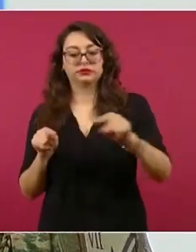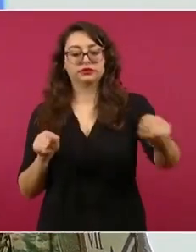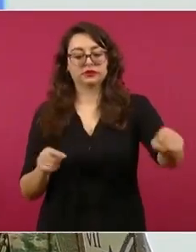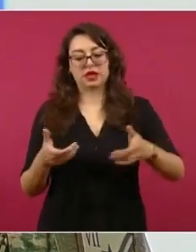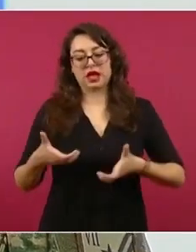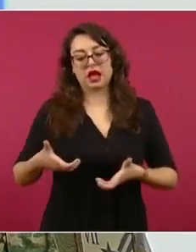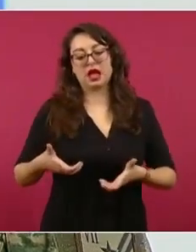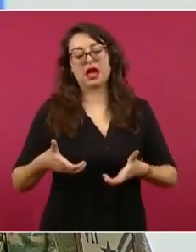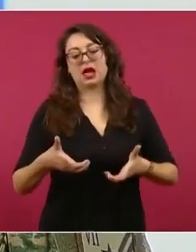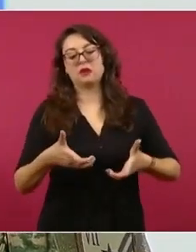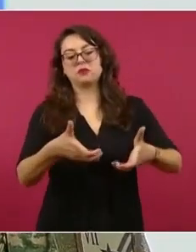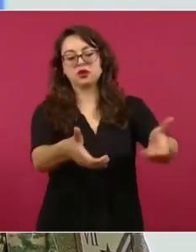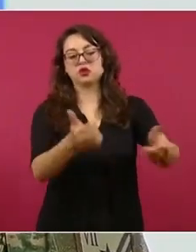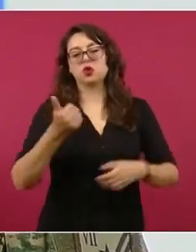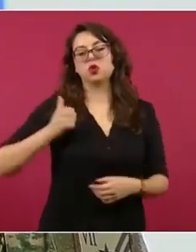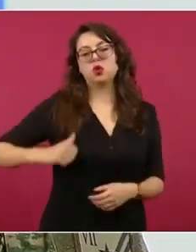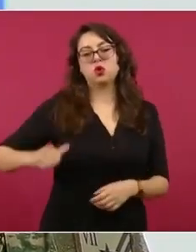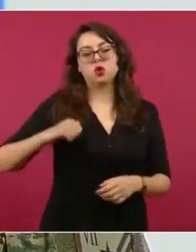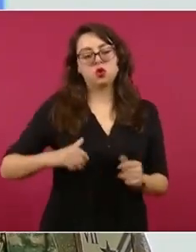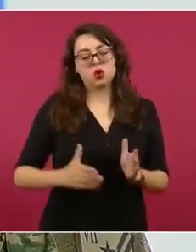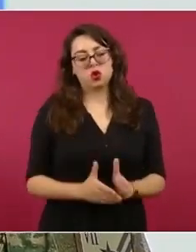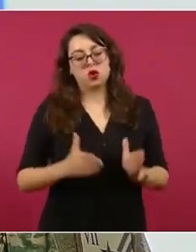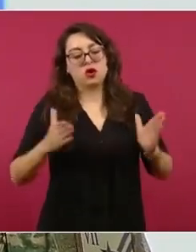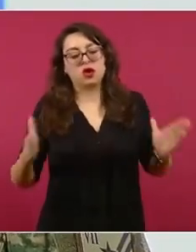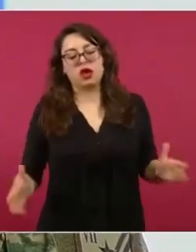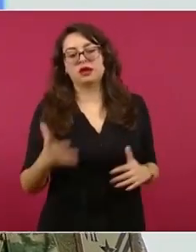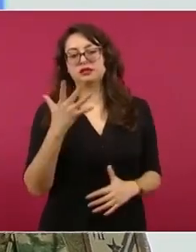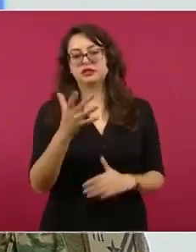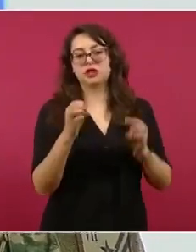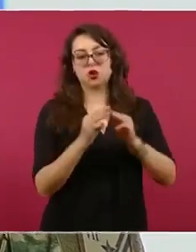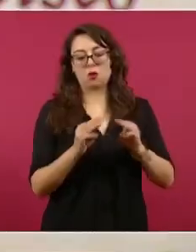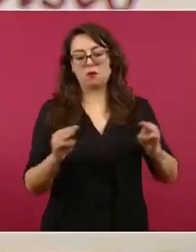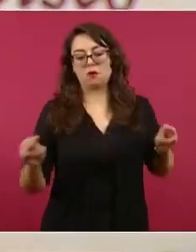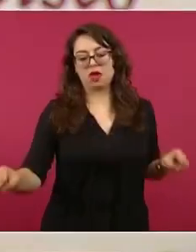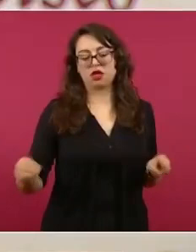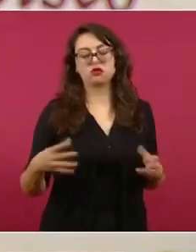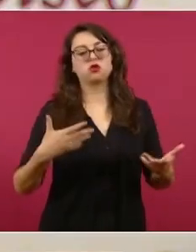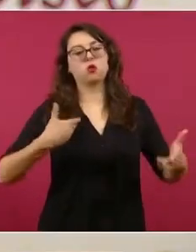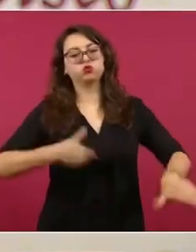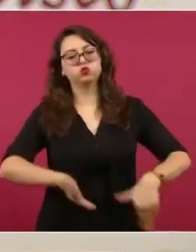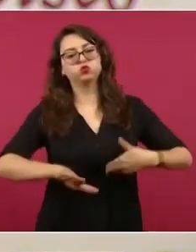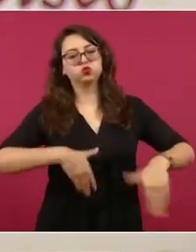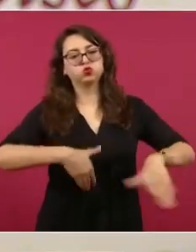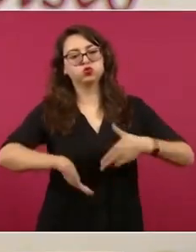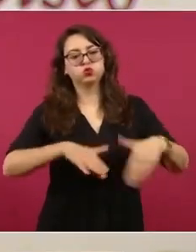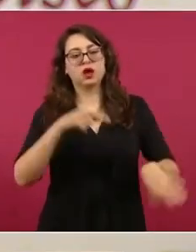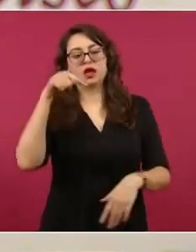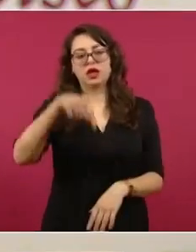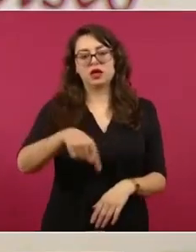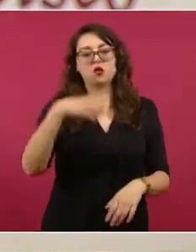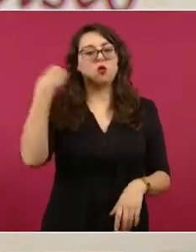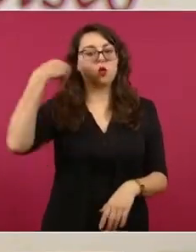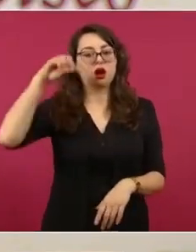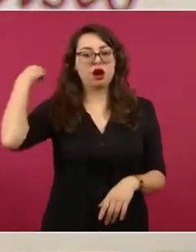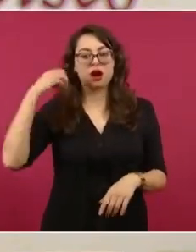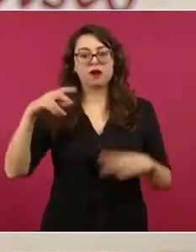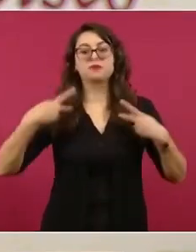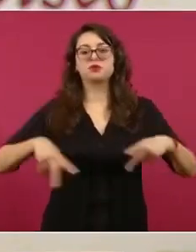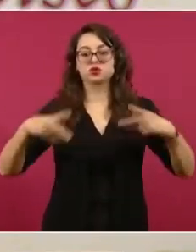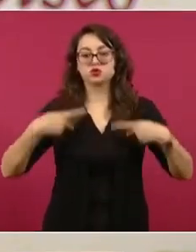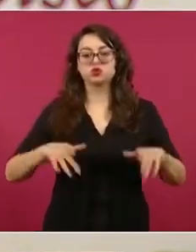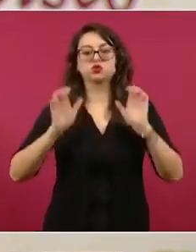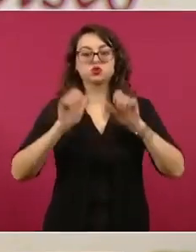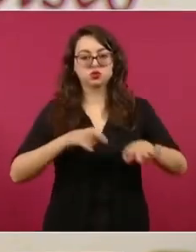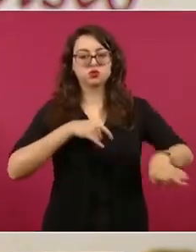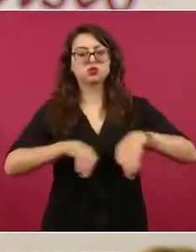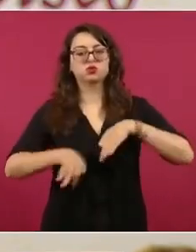construye un camino tipo rural con un ancho de cinco metros, en cuya construcción apoyan trabajadores del estado de Oaxaca. La obra presenta un avance